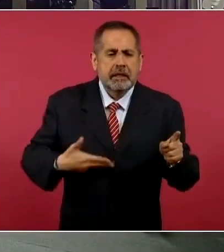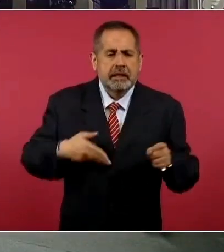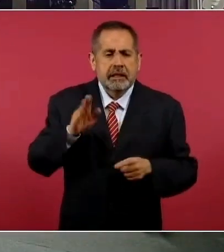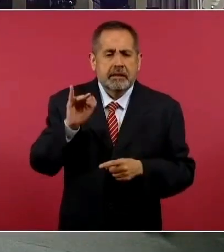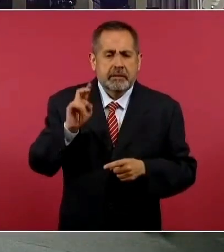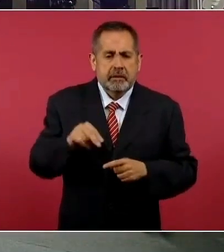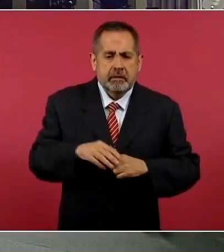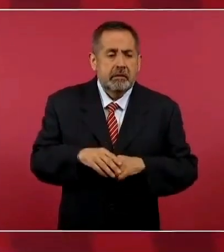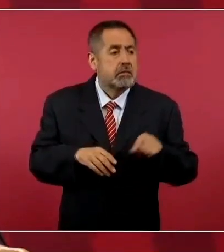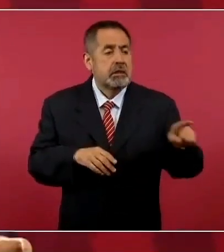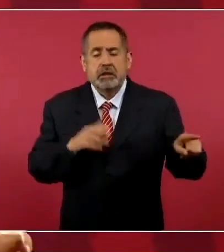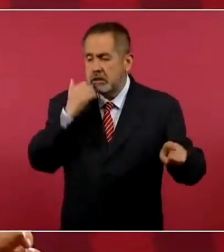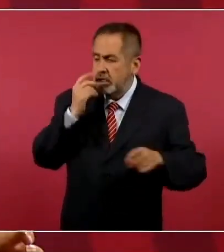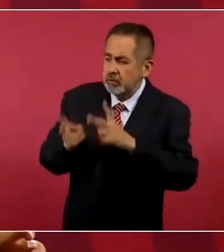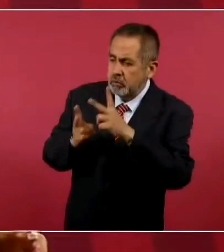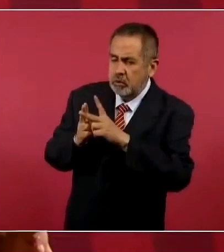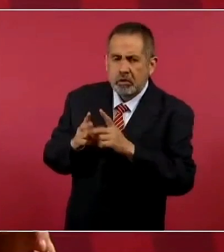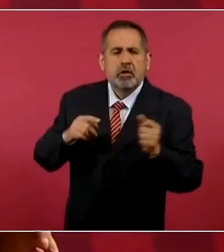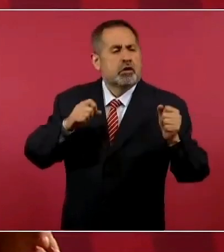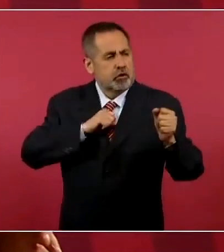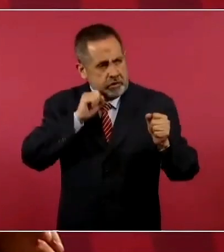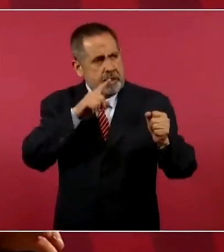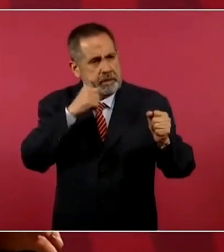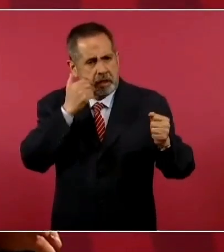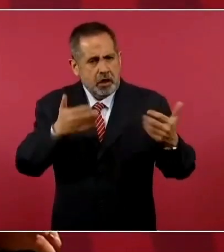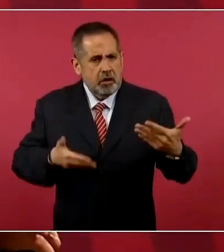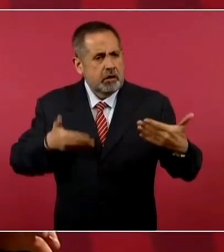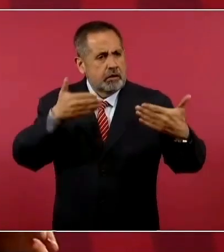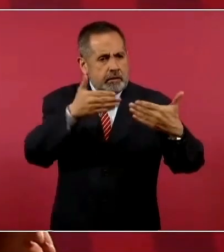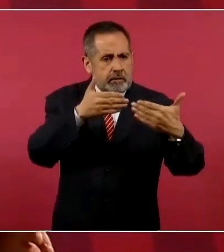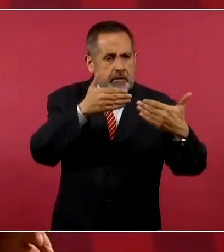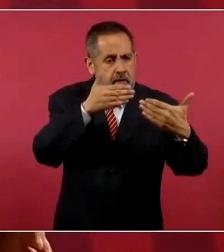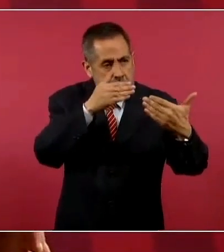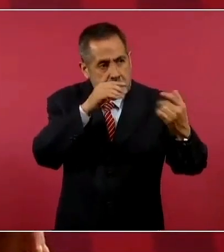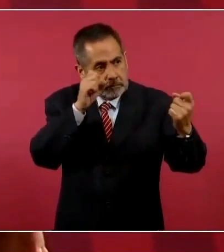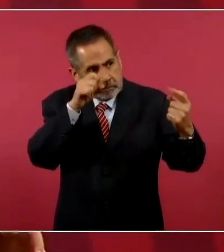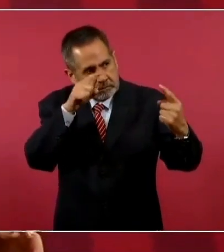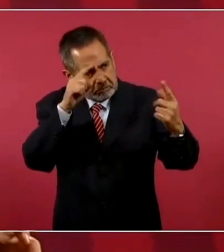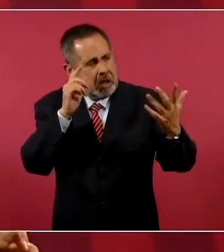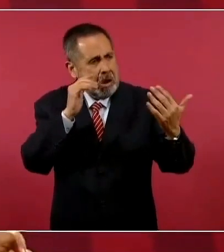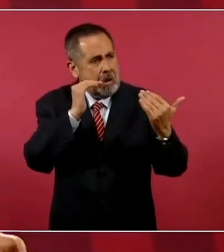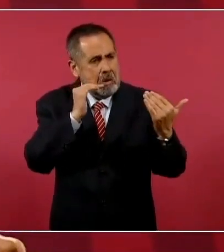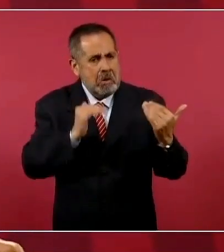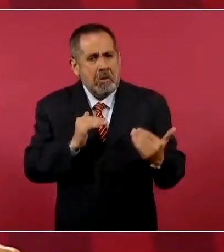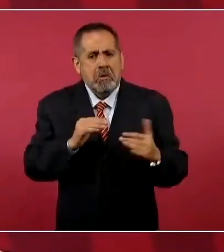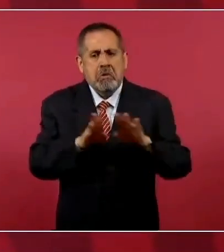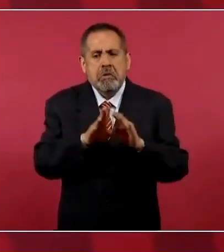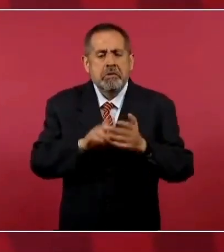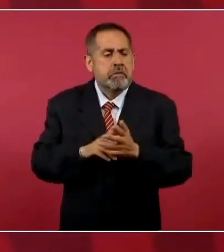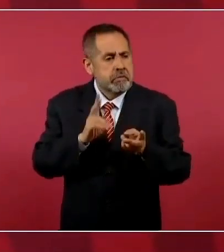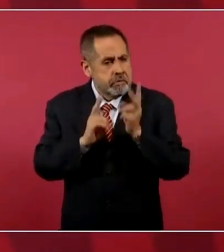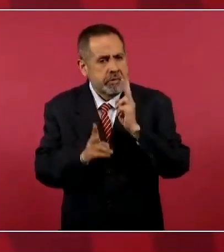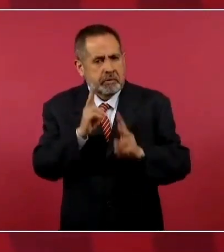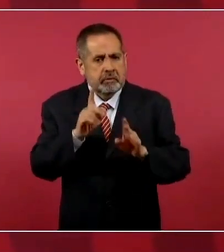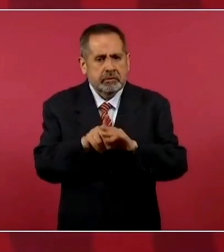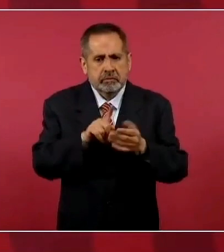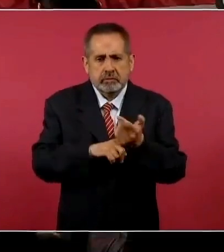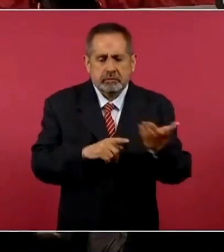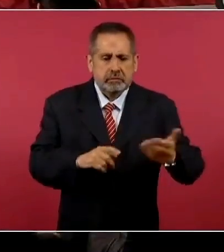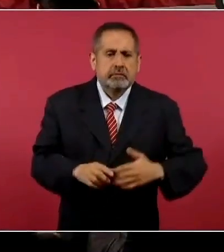expresado el presidente Biden y yo también tengo el mismo interés de que podamos platicar,